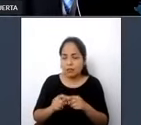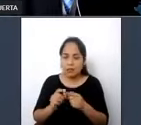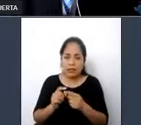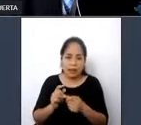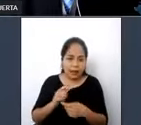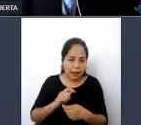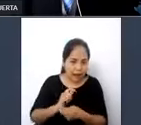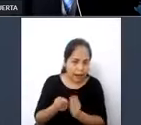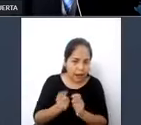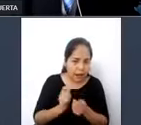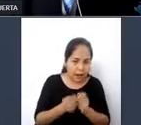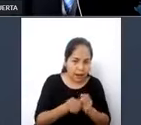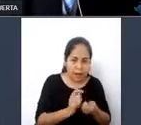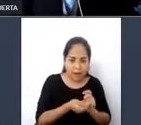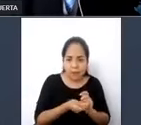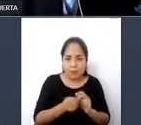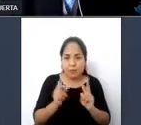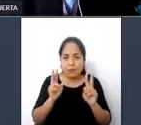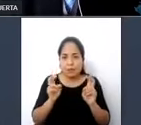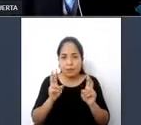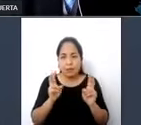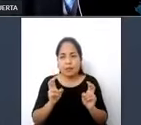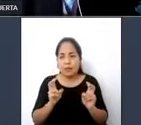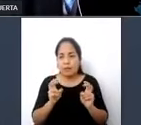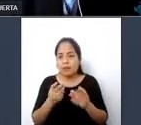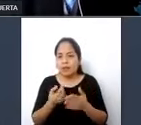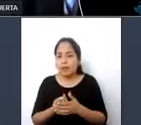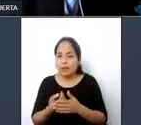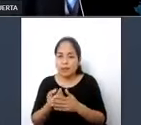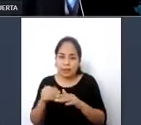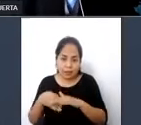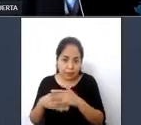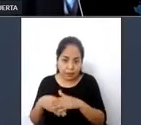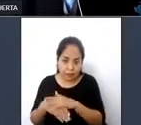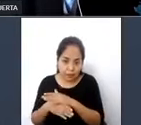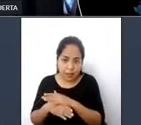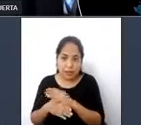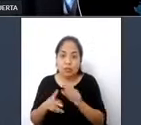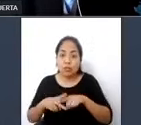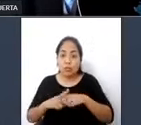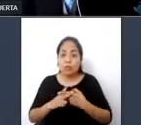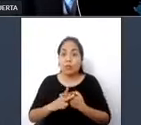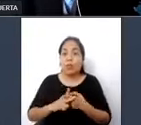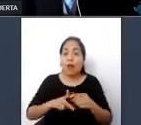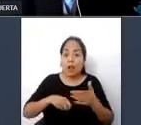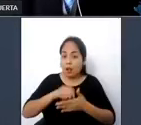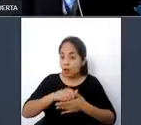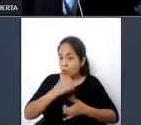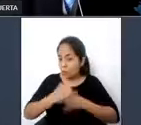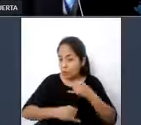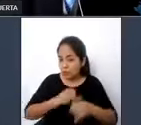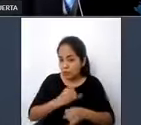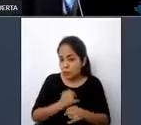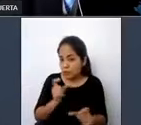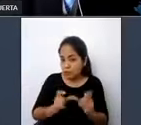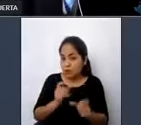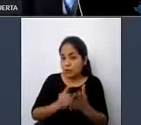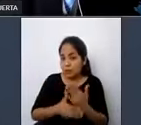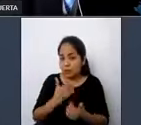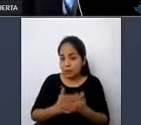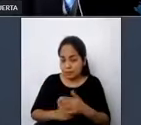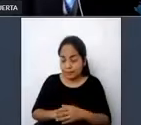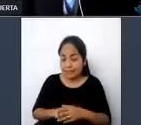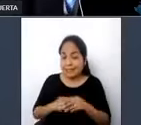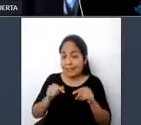accesibilidad después de la puesta en vigencia de la Convención sobre los Derechos de las Personas con Discapacidad han provocado la